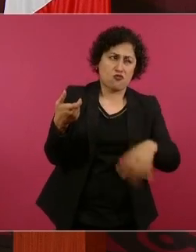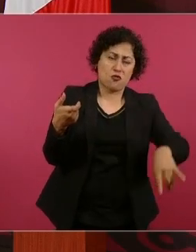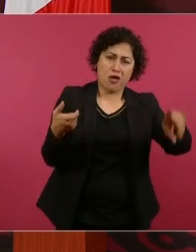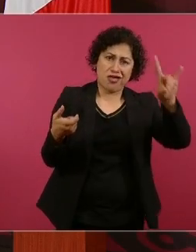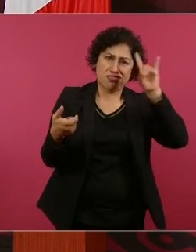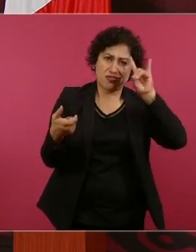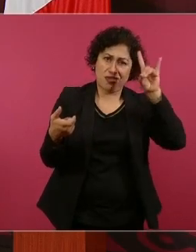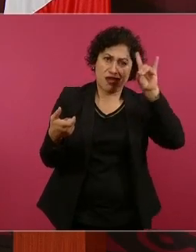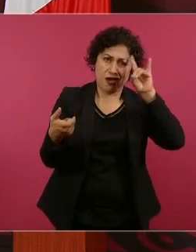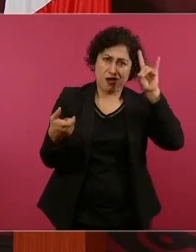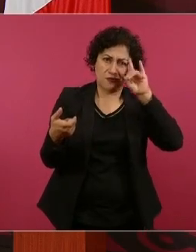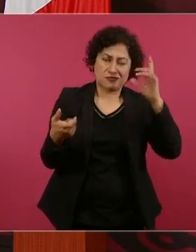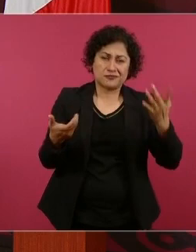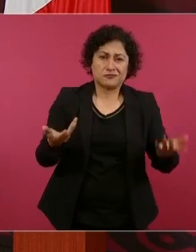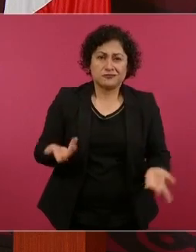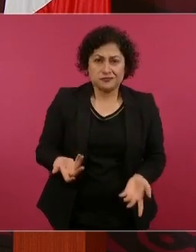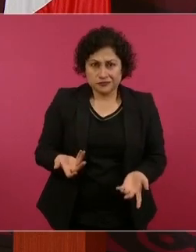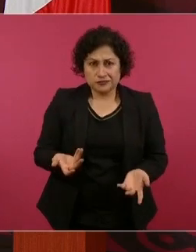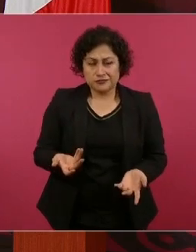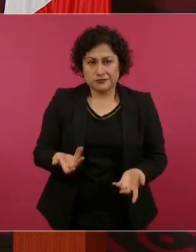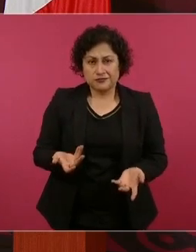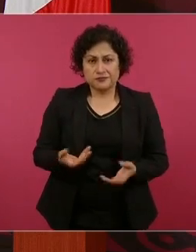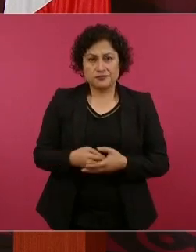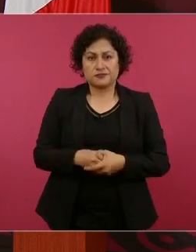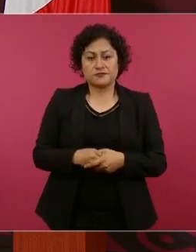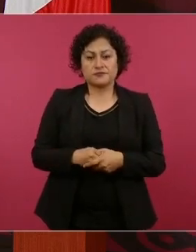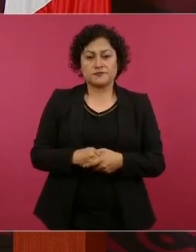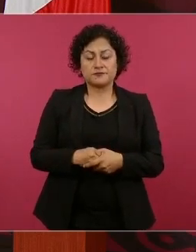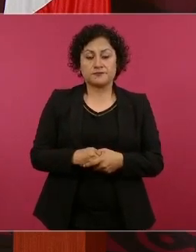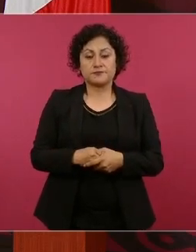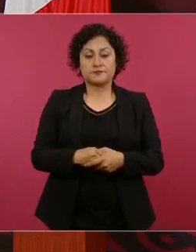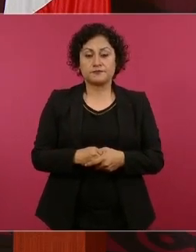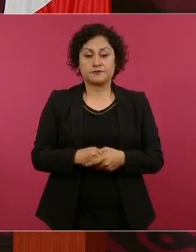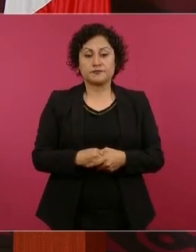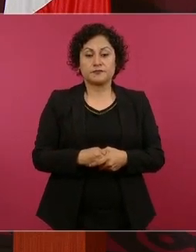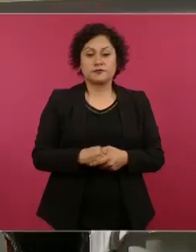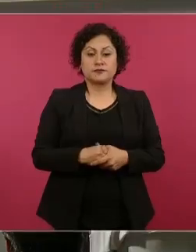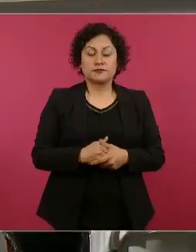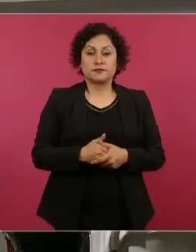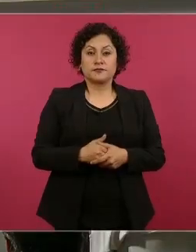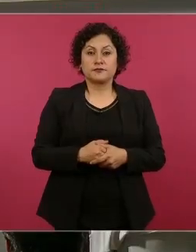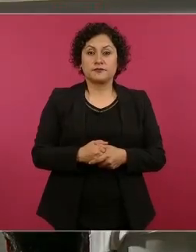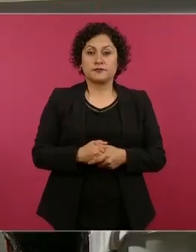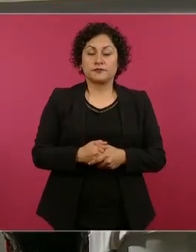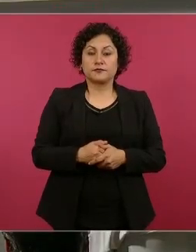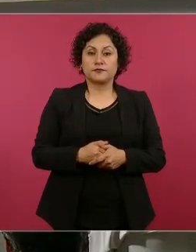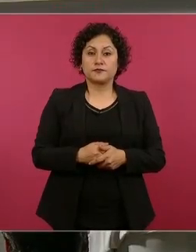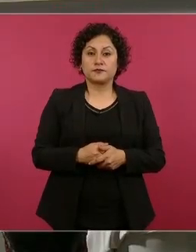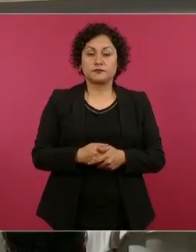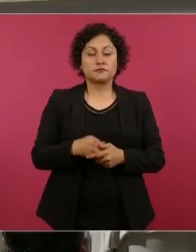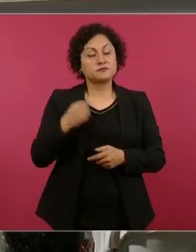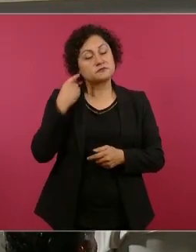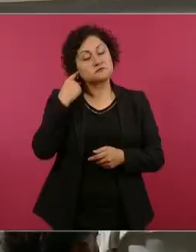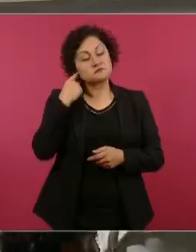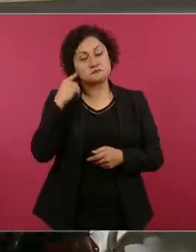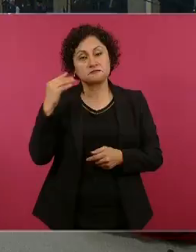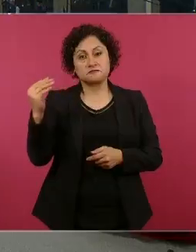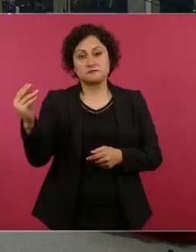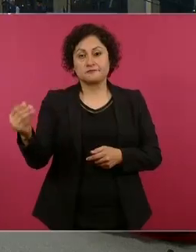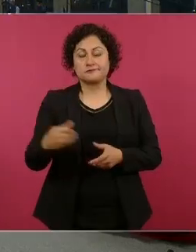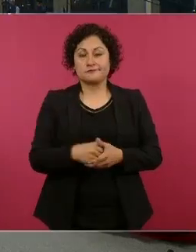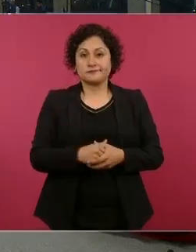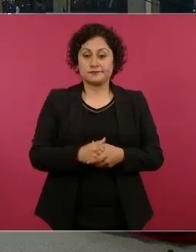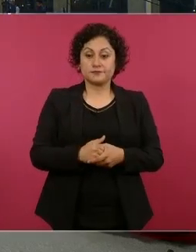Entonces, como pagan… ¿La policía secretaria no está asumiendo algo al respecto?